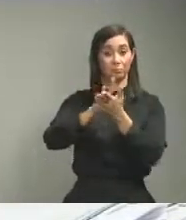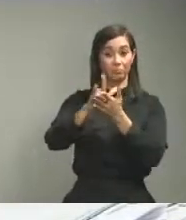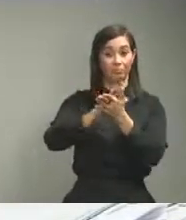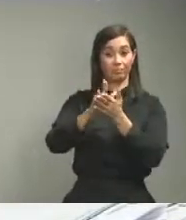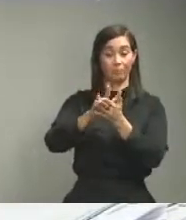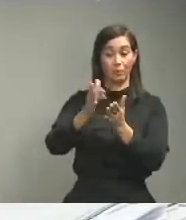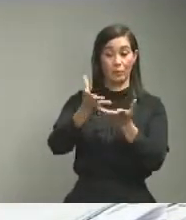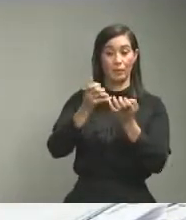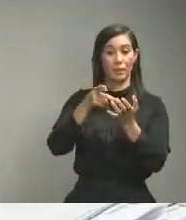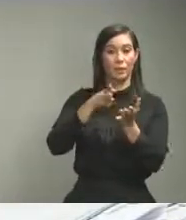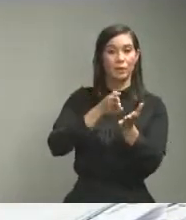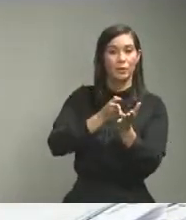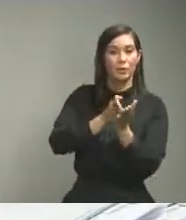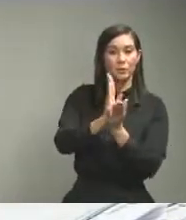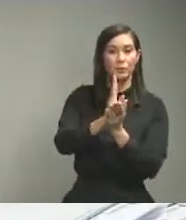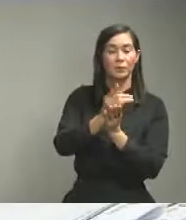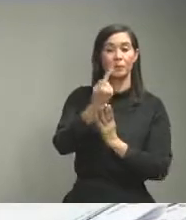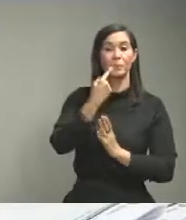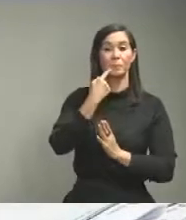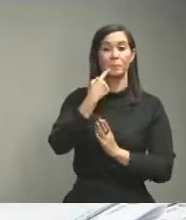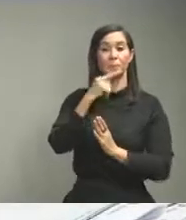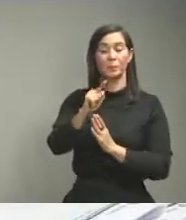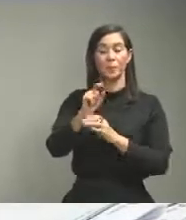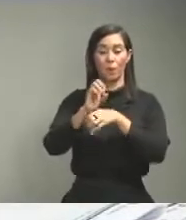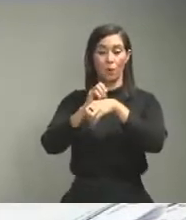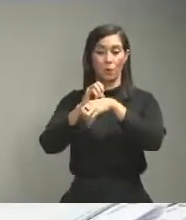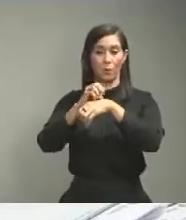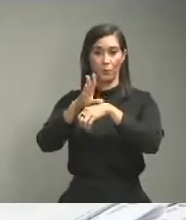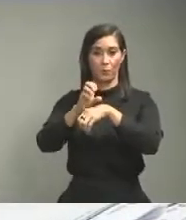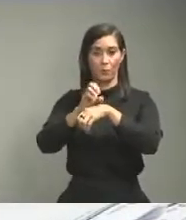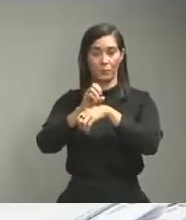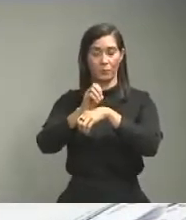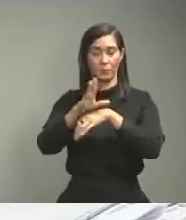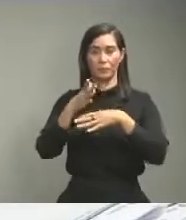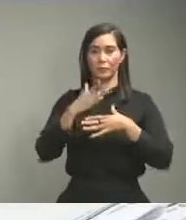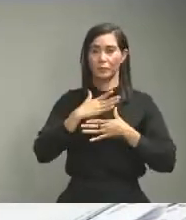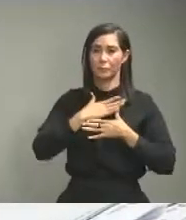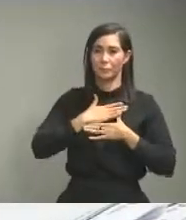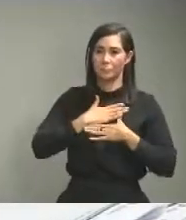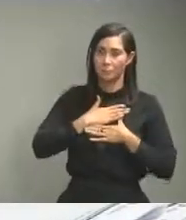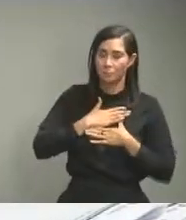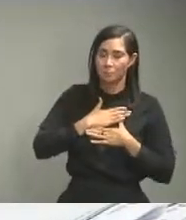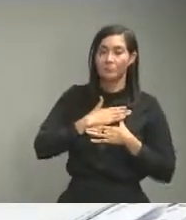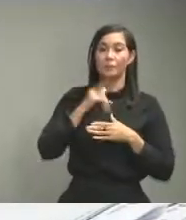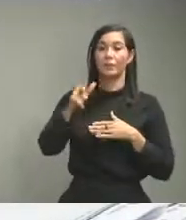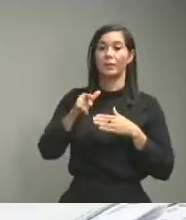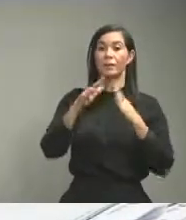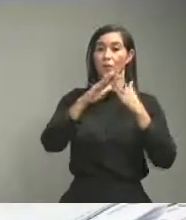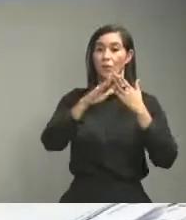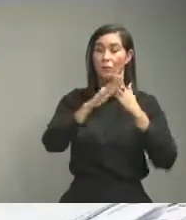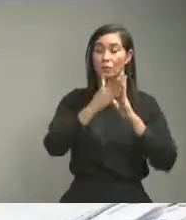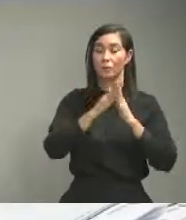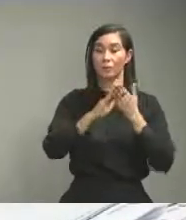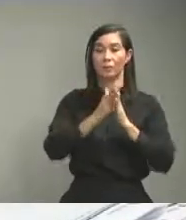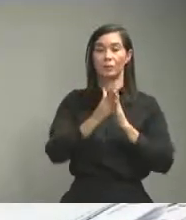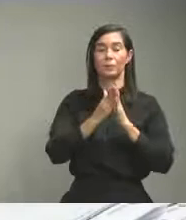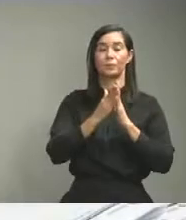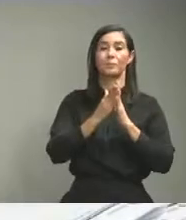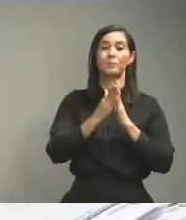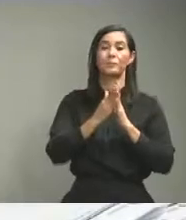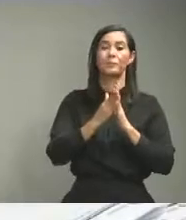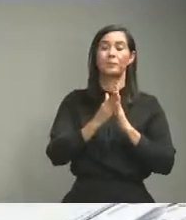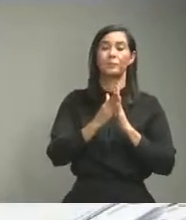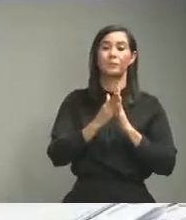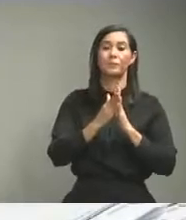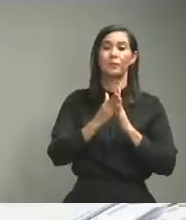intermedio enviar un mensaje de aliento a todos los dominicanos nuestra comunidad en en